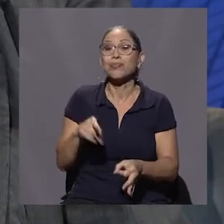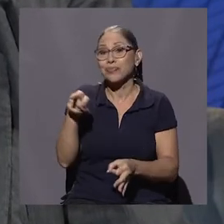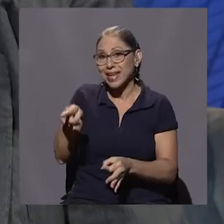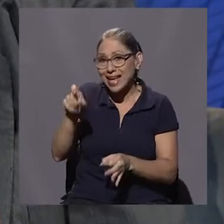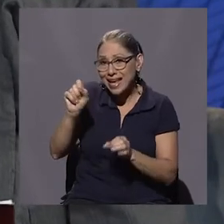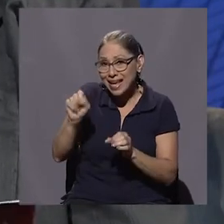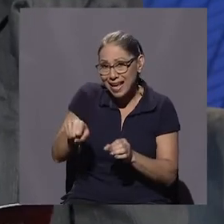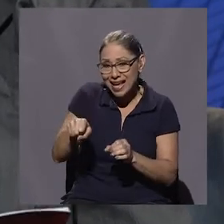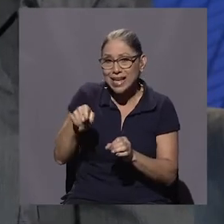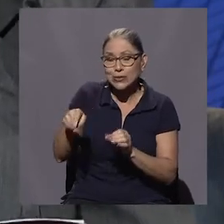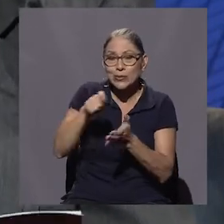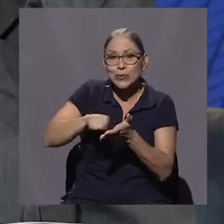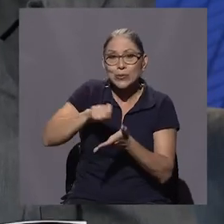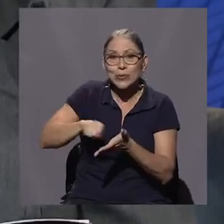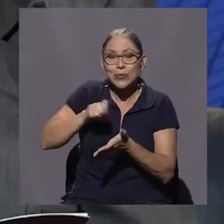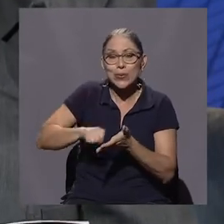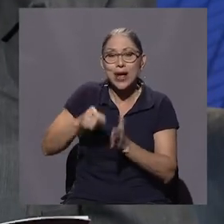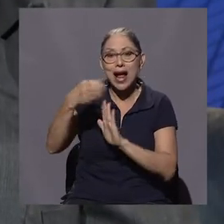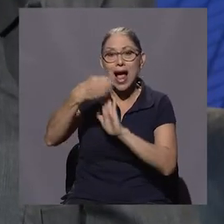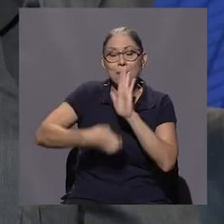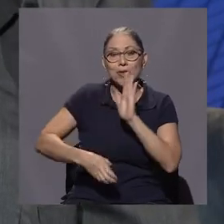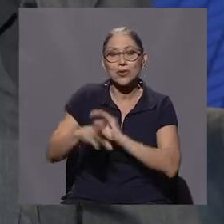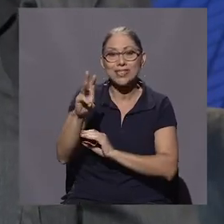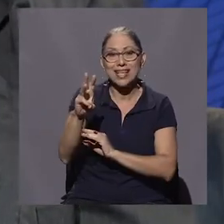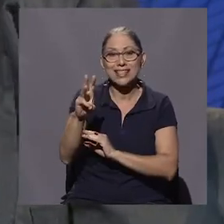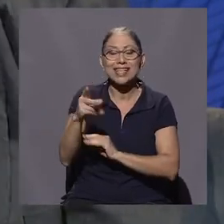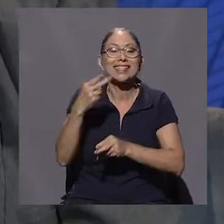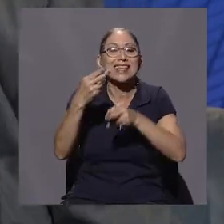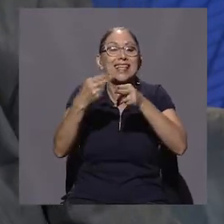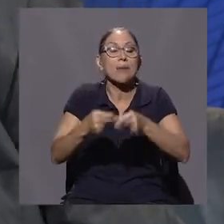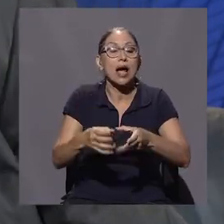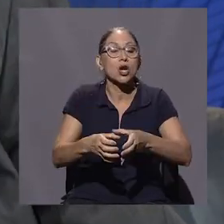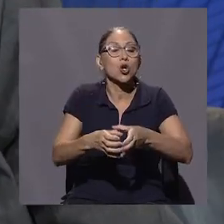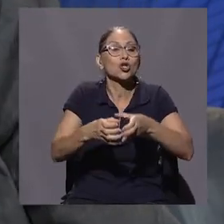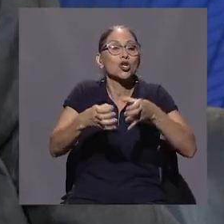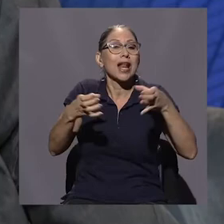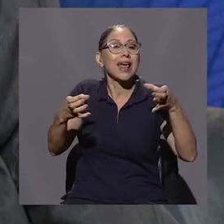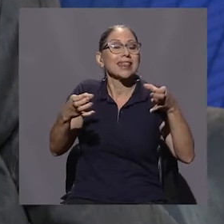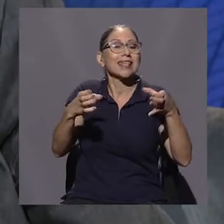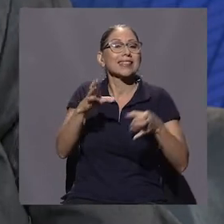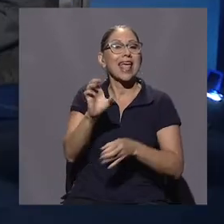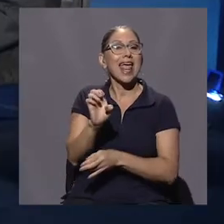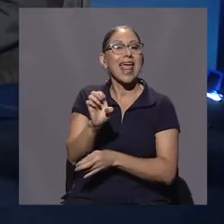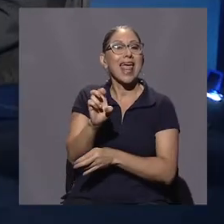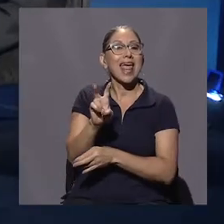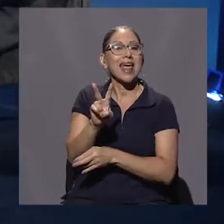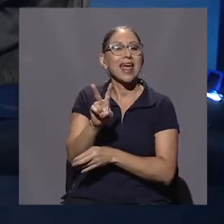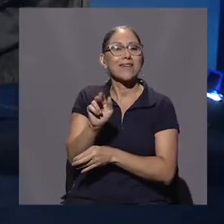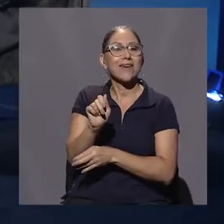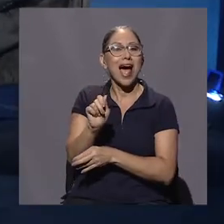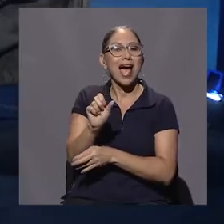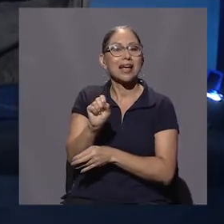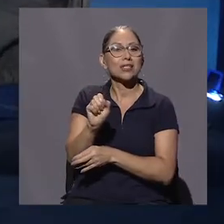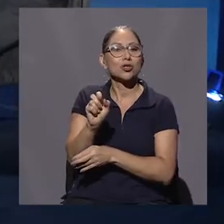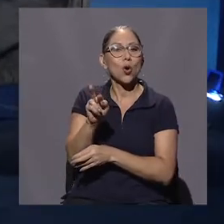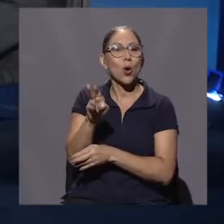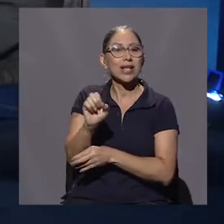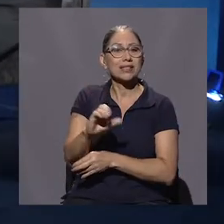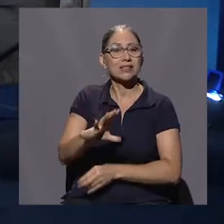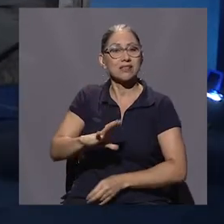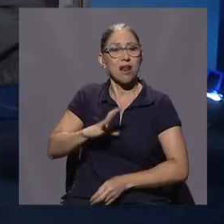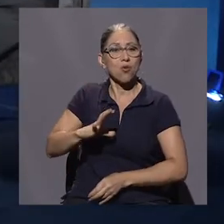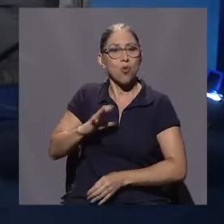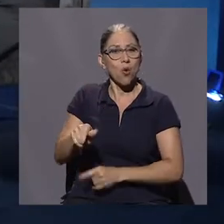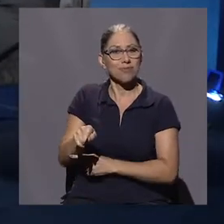del libro, se llama Los grandes evasores de lujo y le voy a ser sincero, el título tiene un